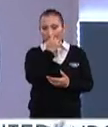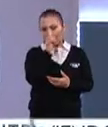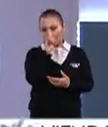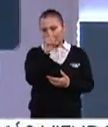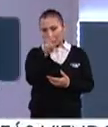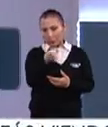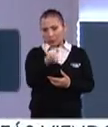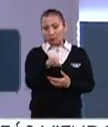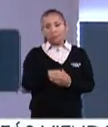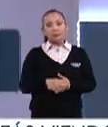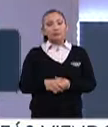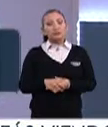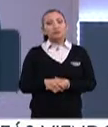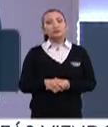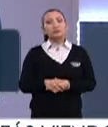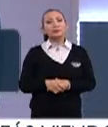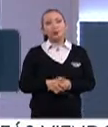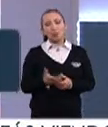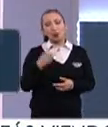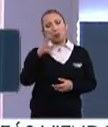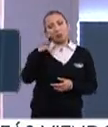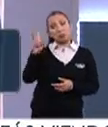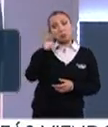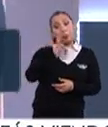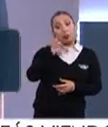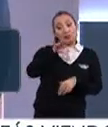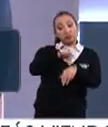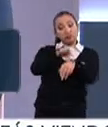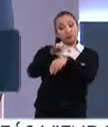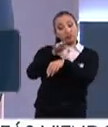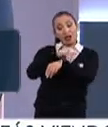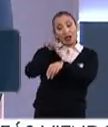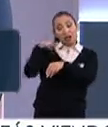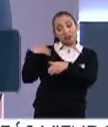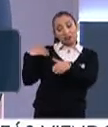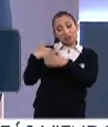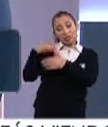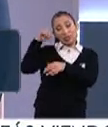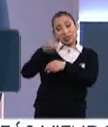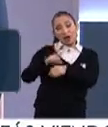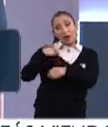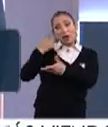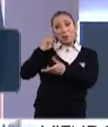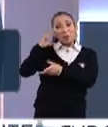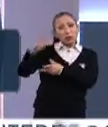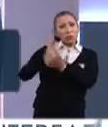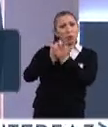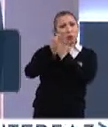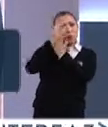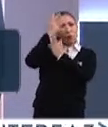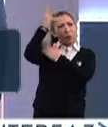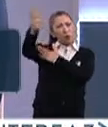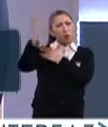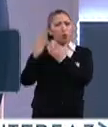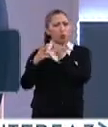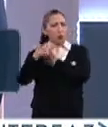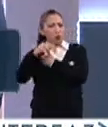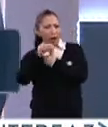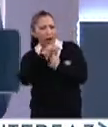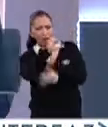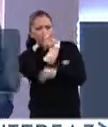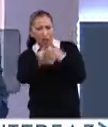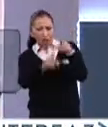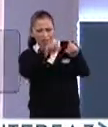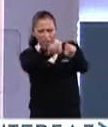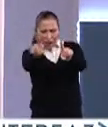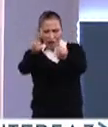creo que más evidencias que las que hemos visto en estos últimos días con eventos extremos, con toda